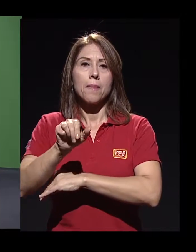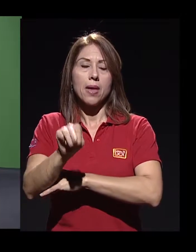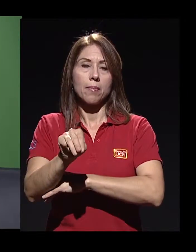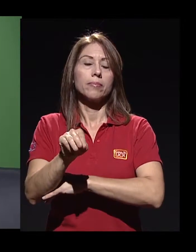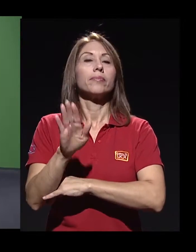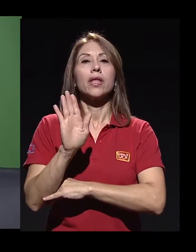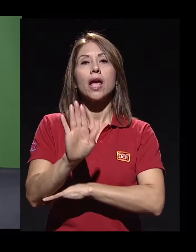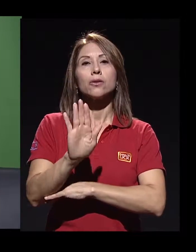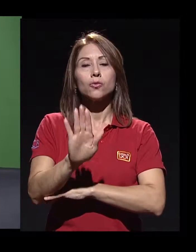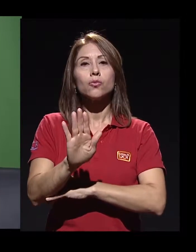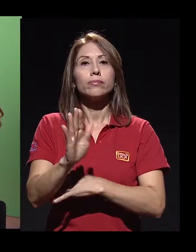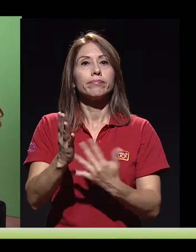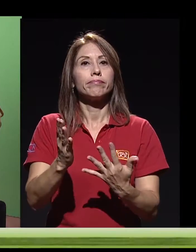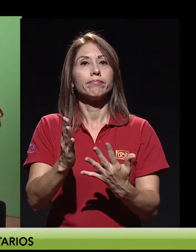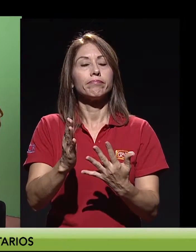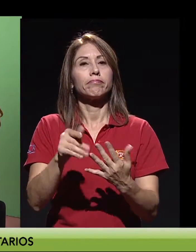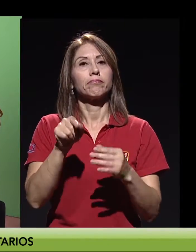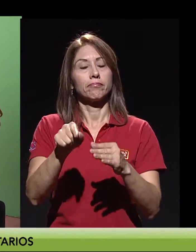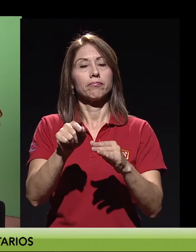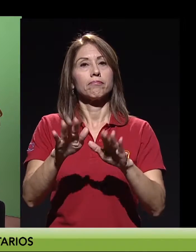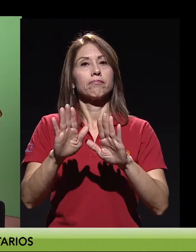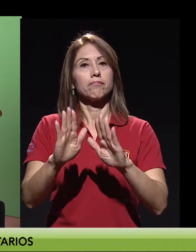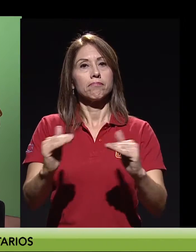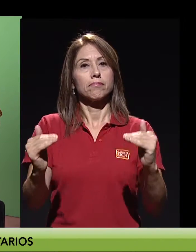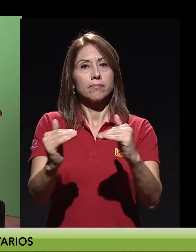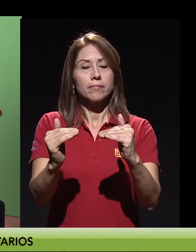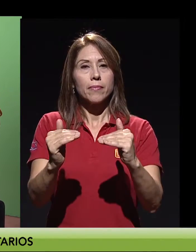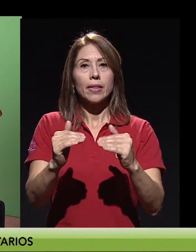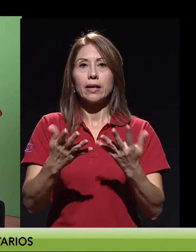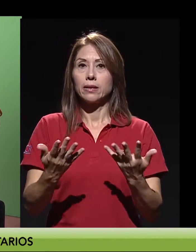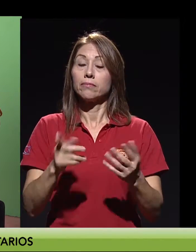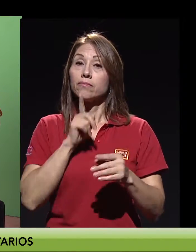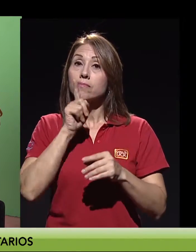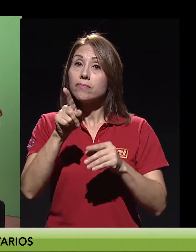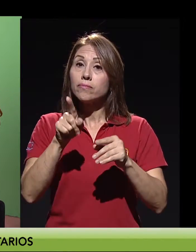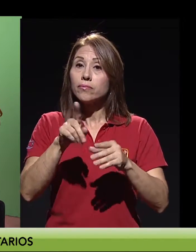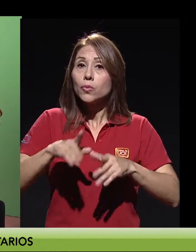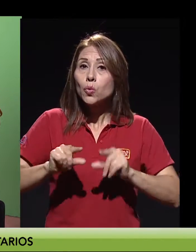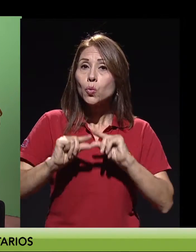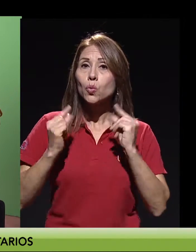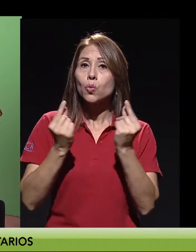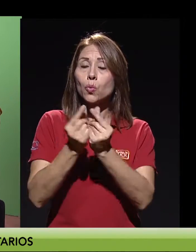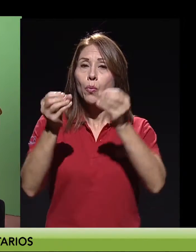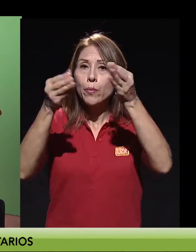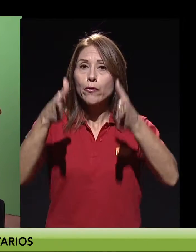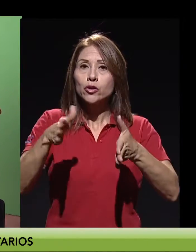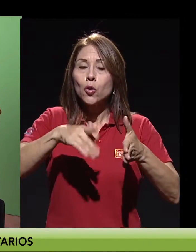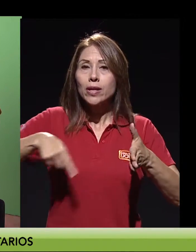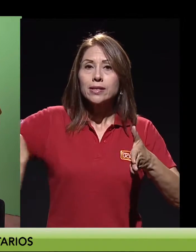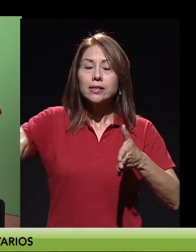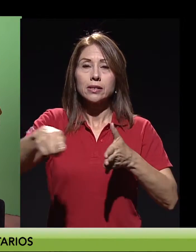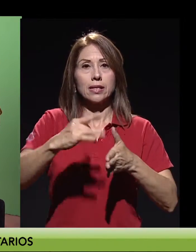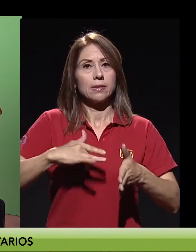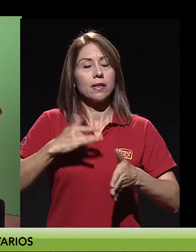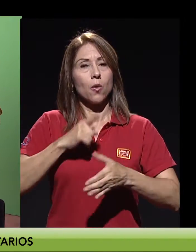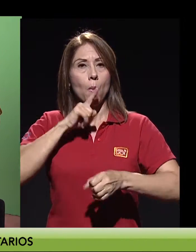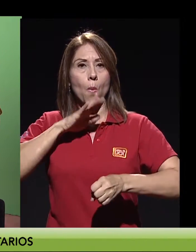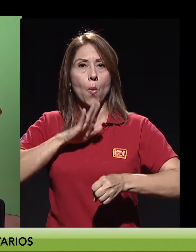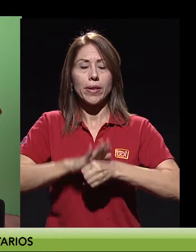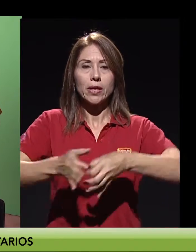el PIAM y a su quehacer. Los profesores es un grupo demasiado comprometido, ¿verdad?, prácticamente